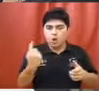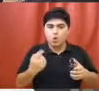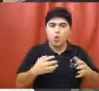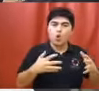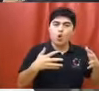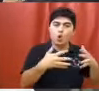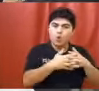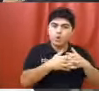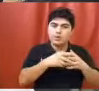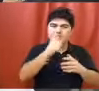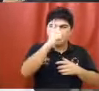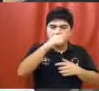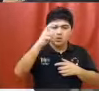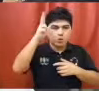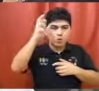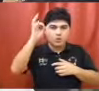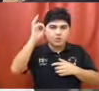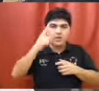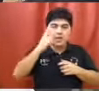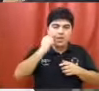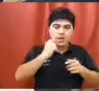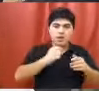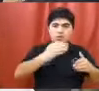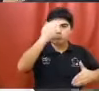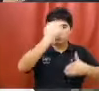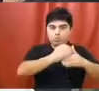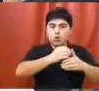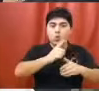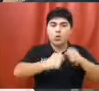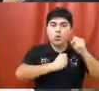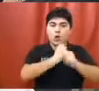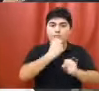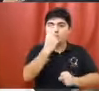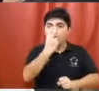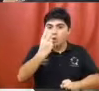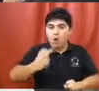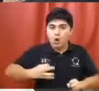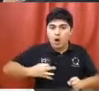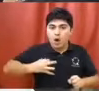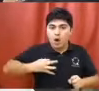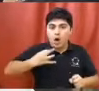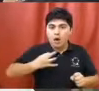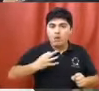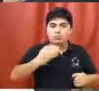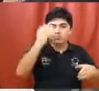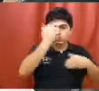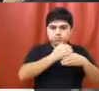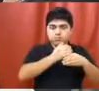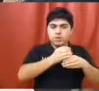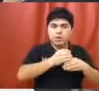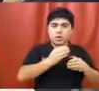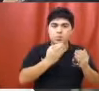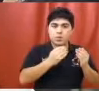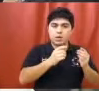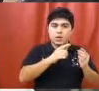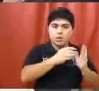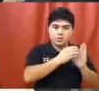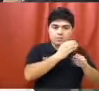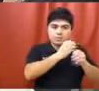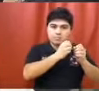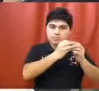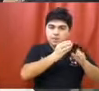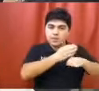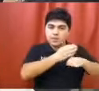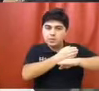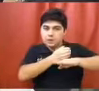hasta 180 días e inhabilitación hasta dos años. Tendrá vigencia para las demás infracciones que se constaten